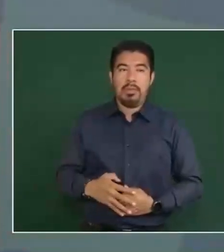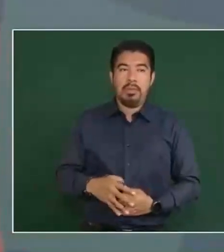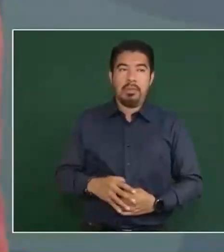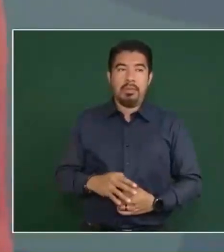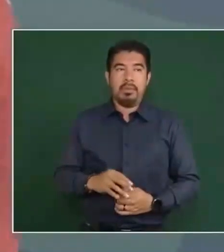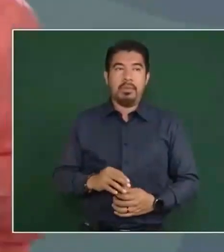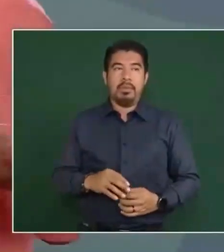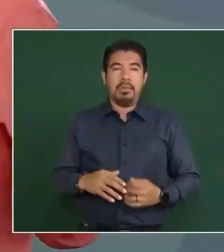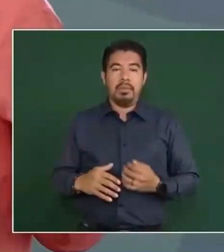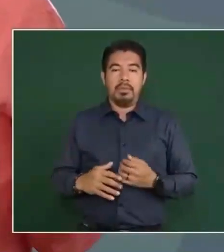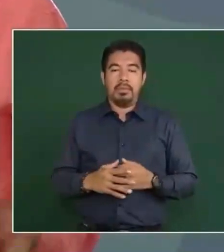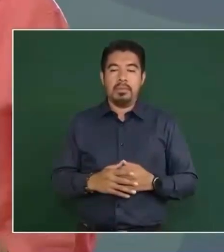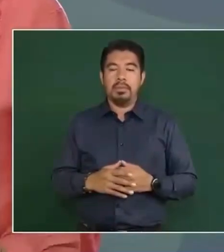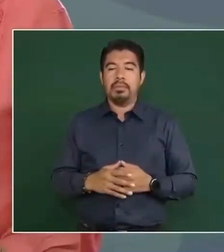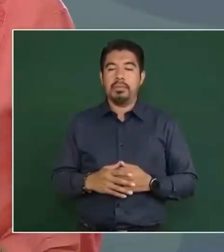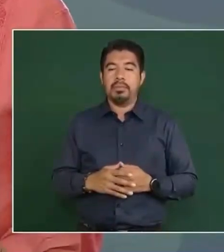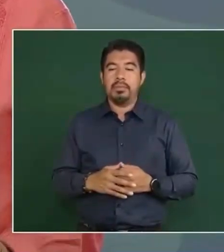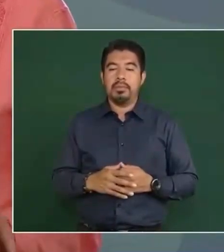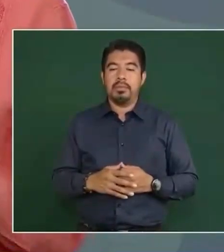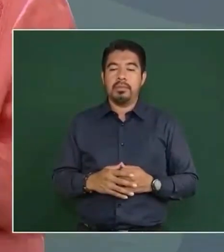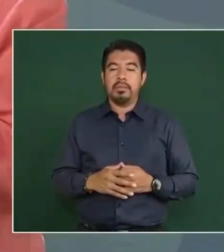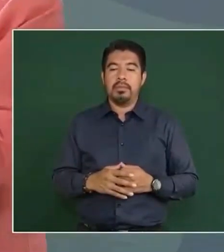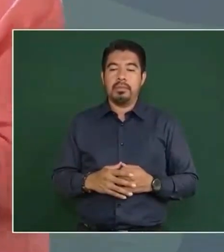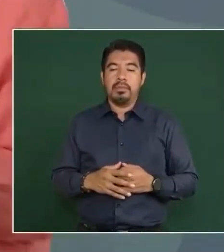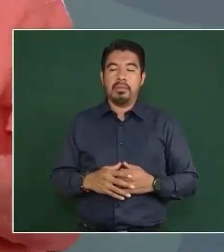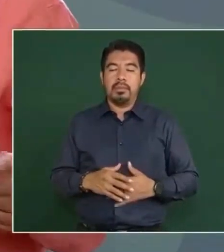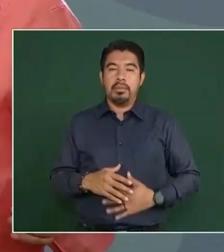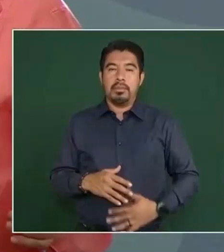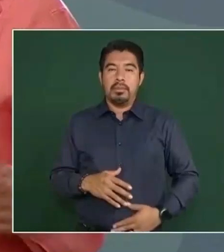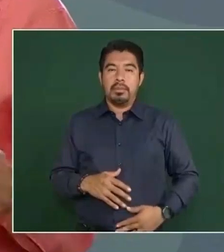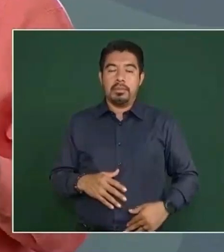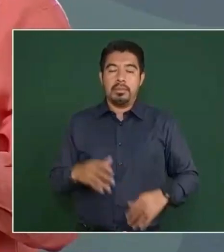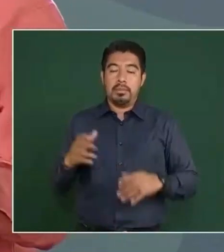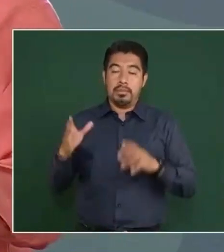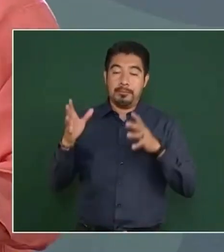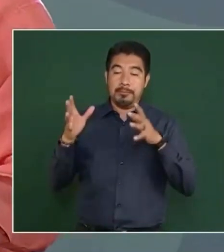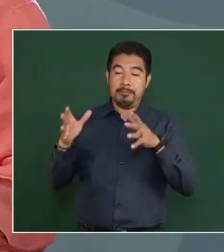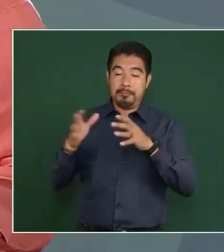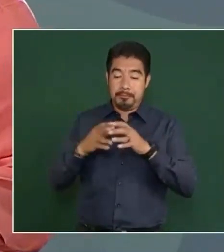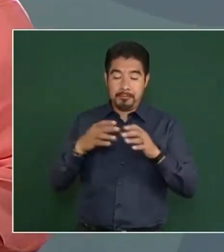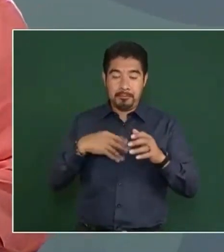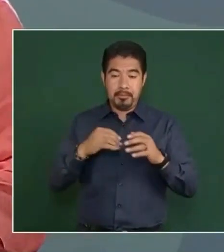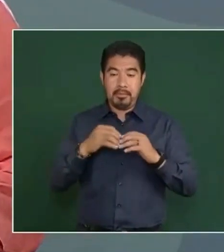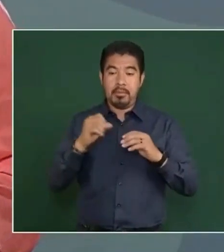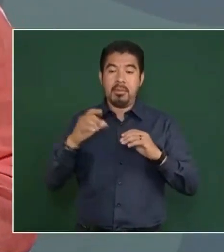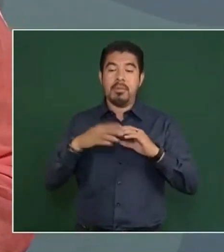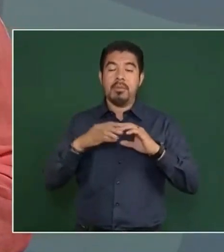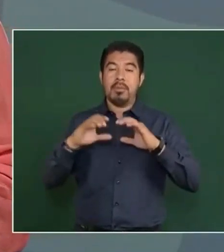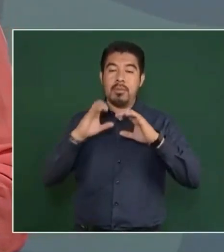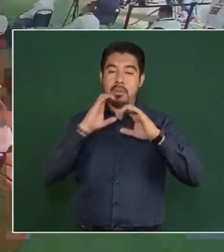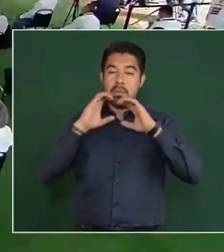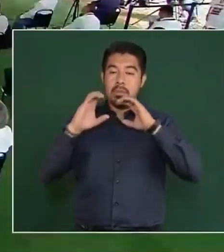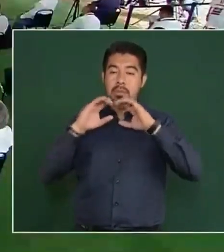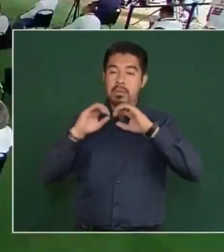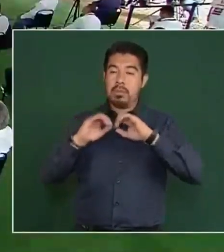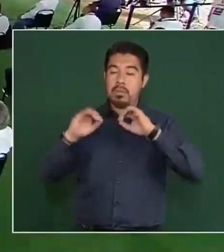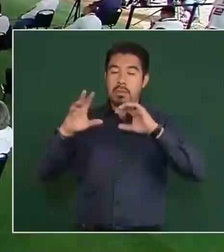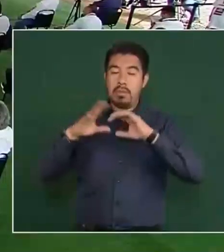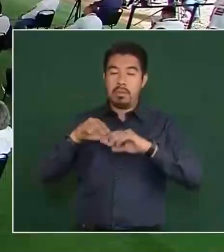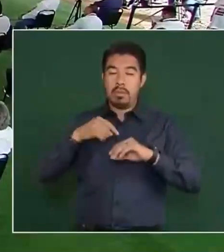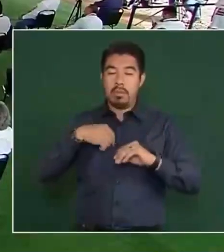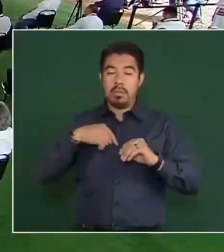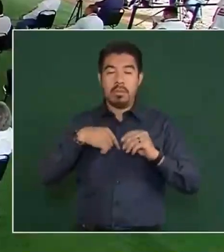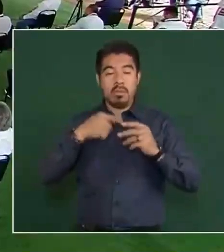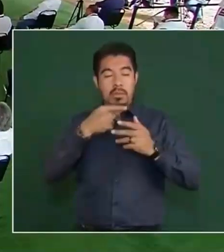Y este es el caso de estos medios que los estamos